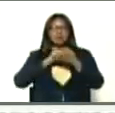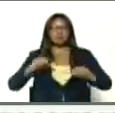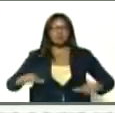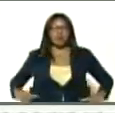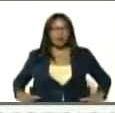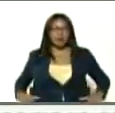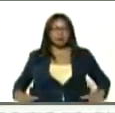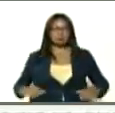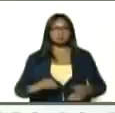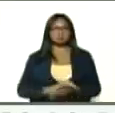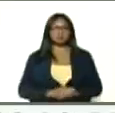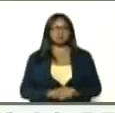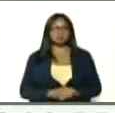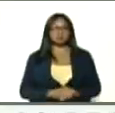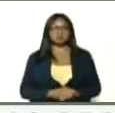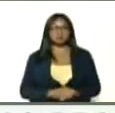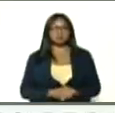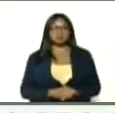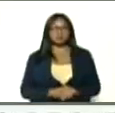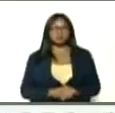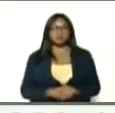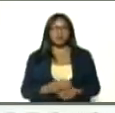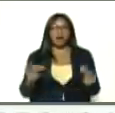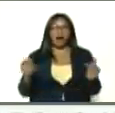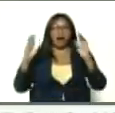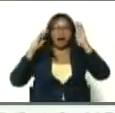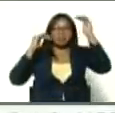reserva activa, atención,